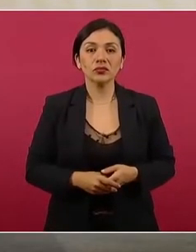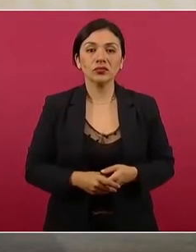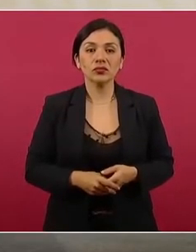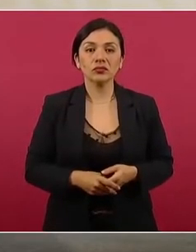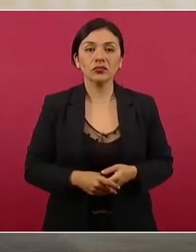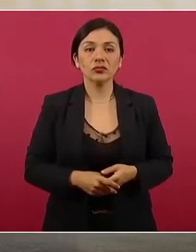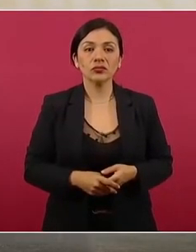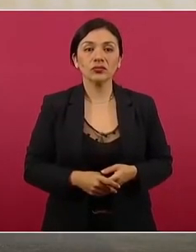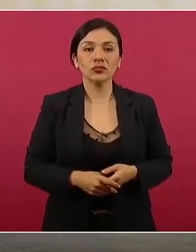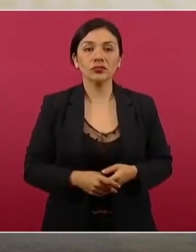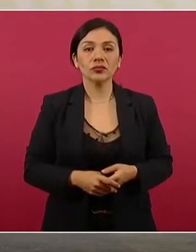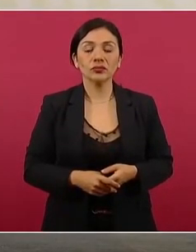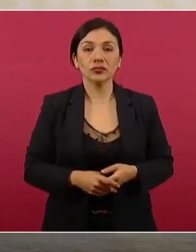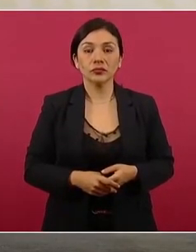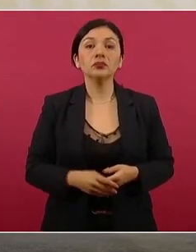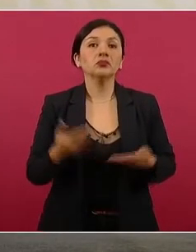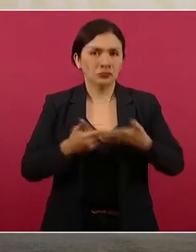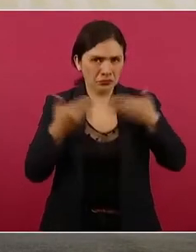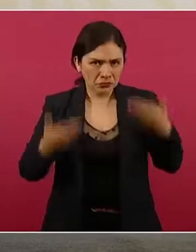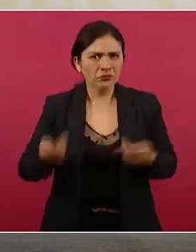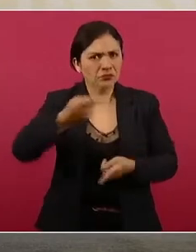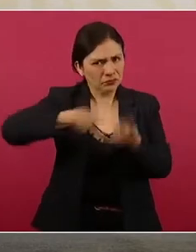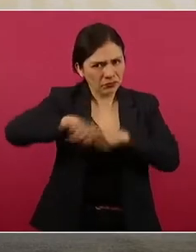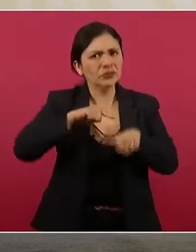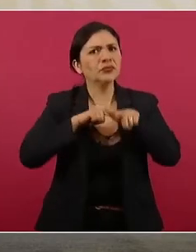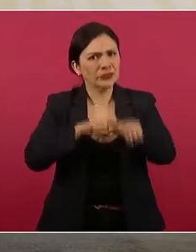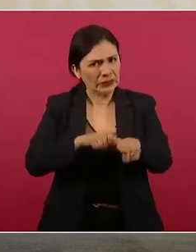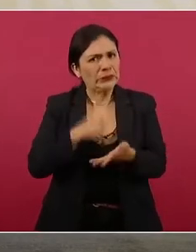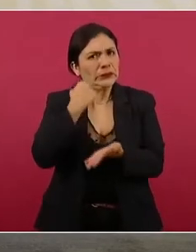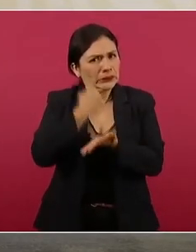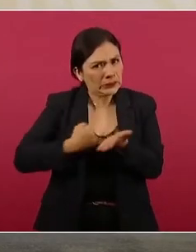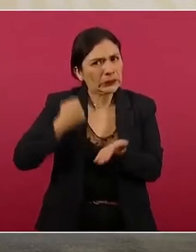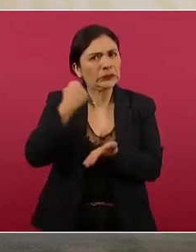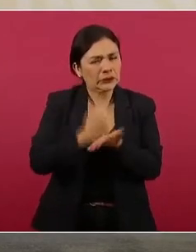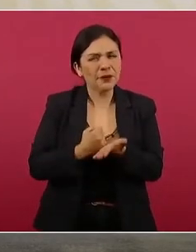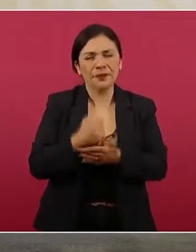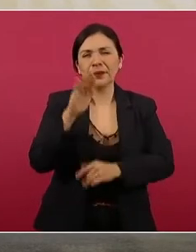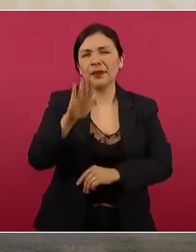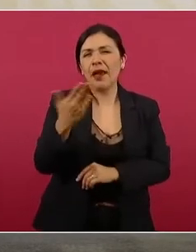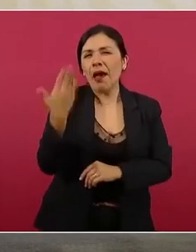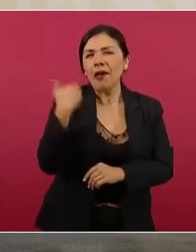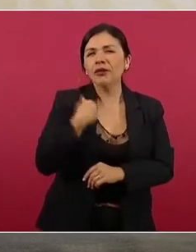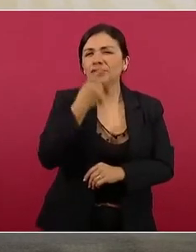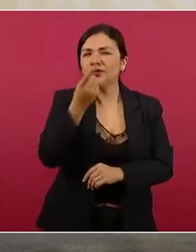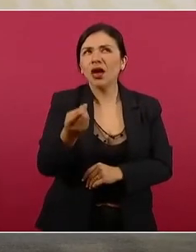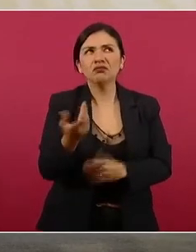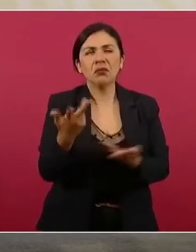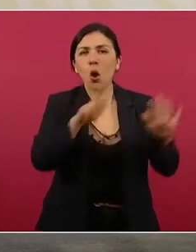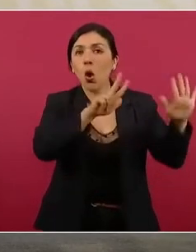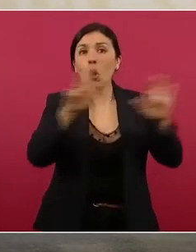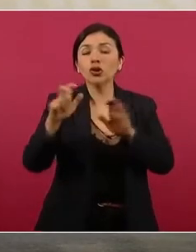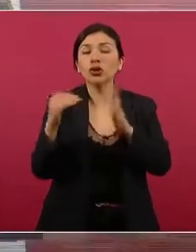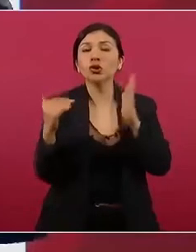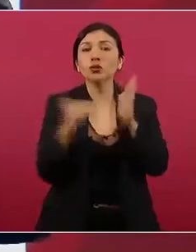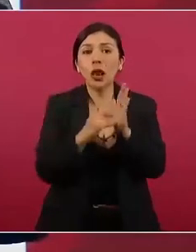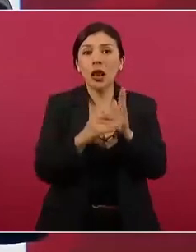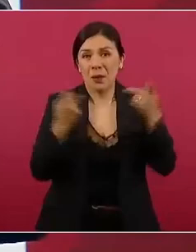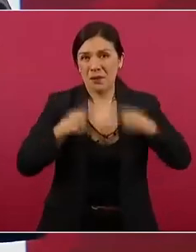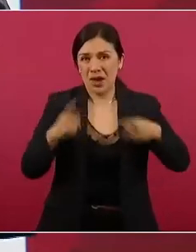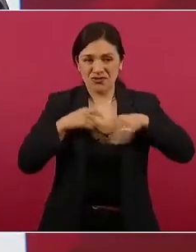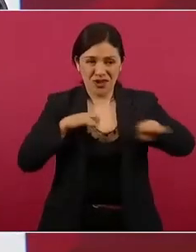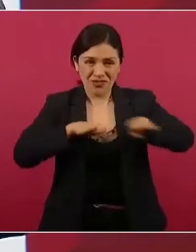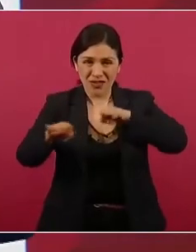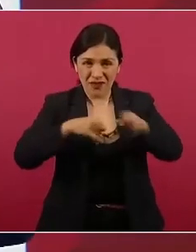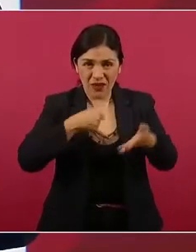Y ya estamos trabajando en eso. Les hablaba yo que 800 mil productores van a recibir